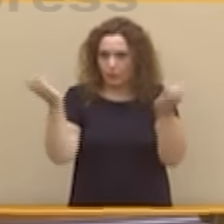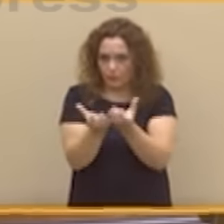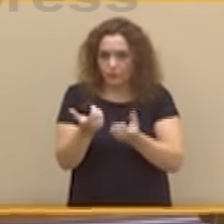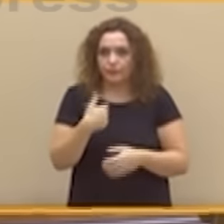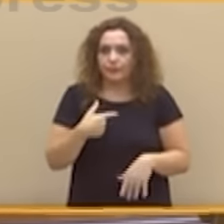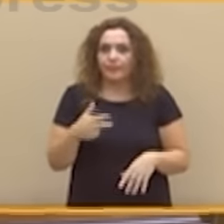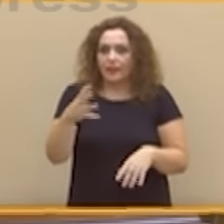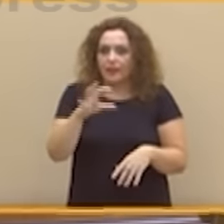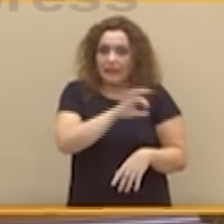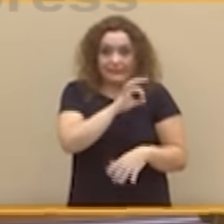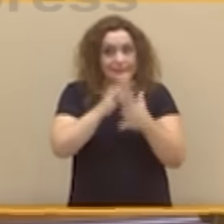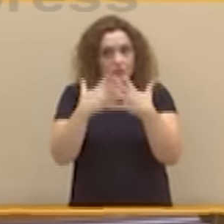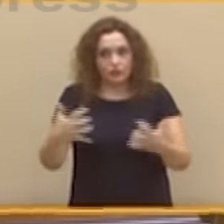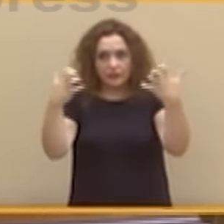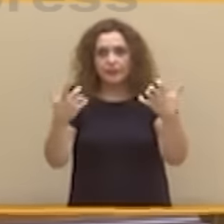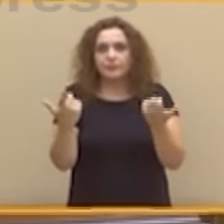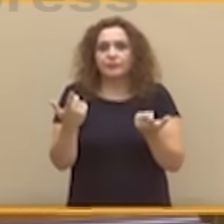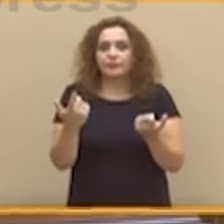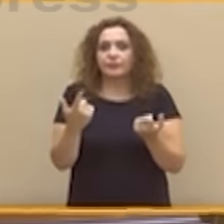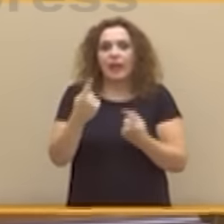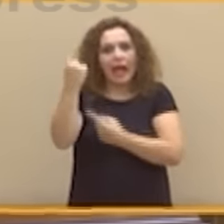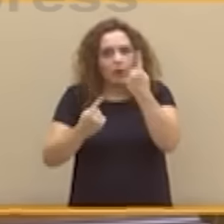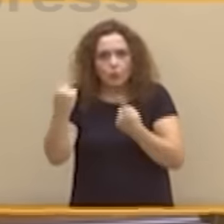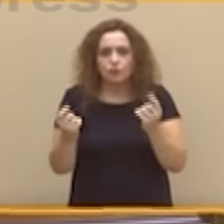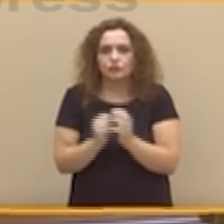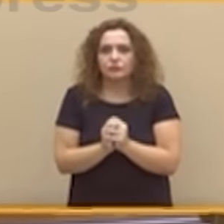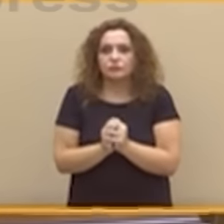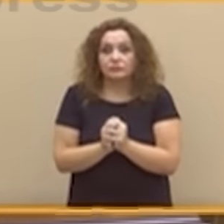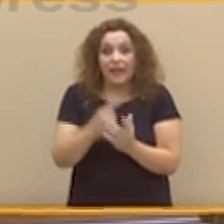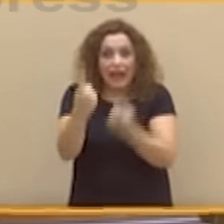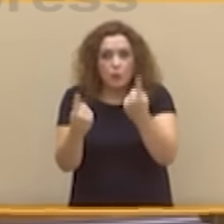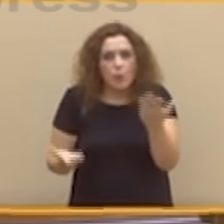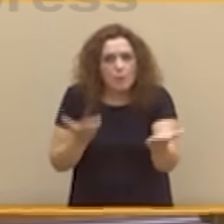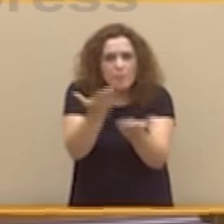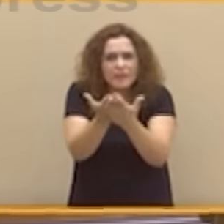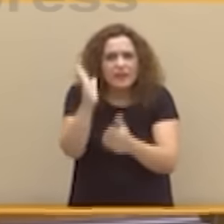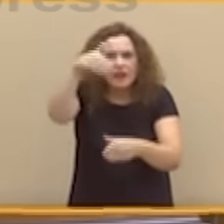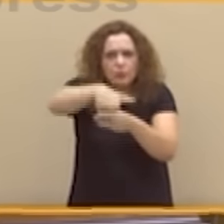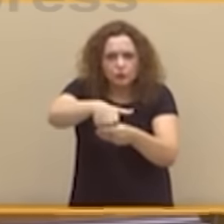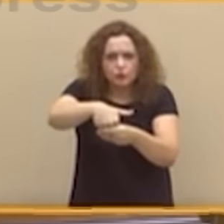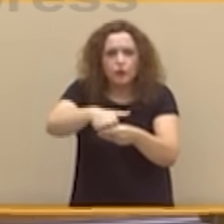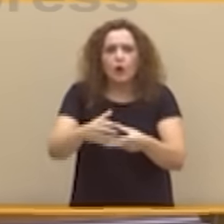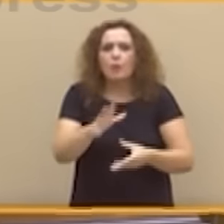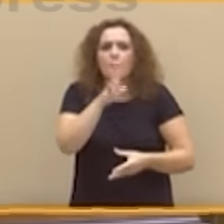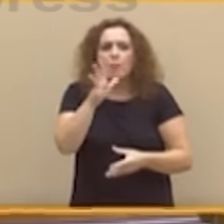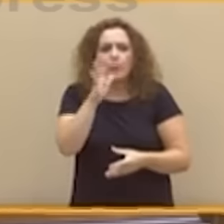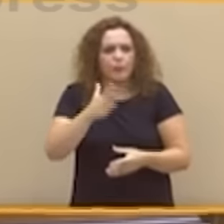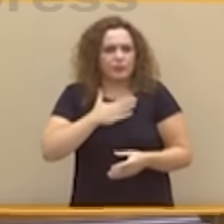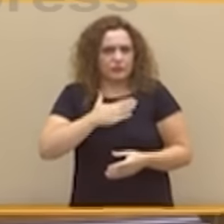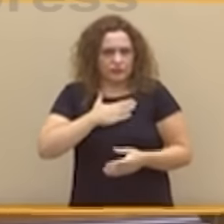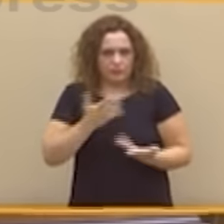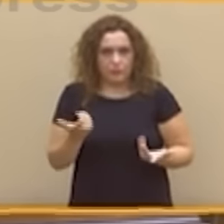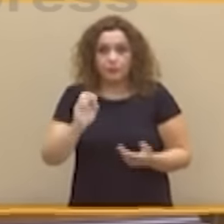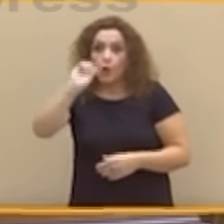Señorías, algunos piden el voto por patriotismo, otros incluso aseguran estar